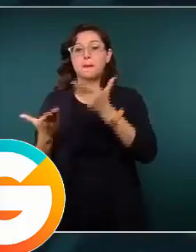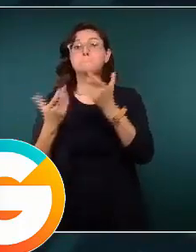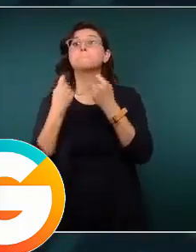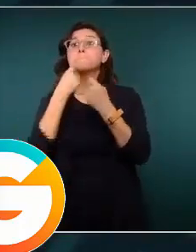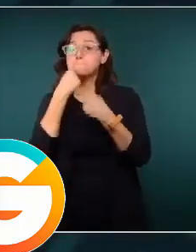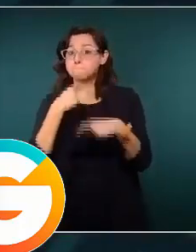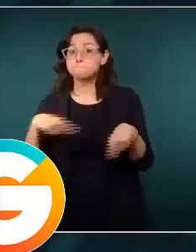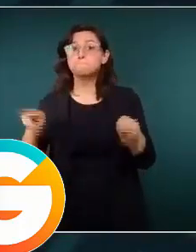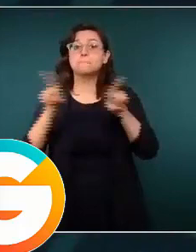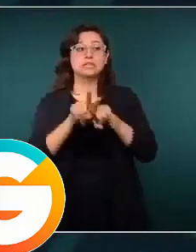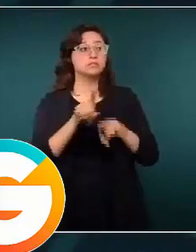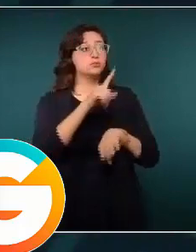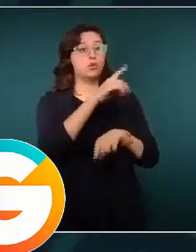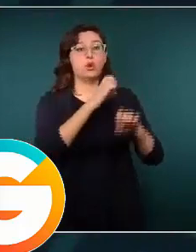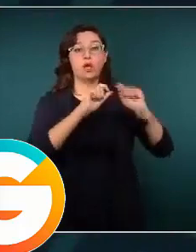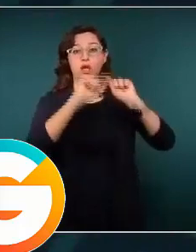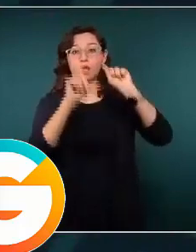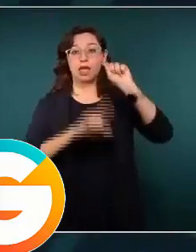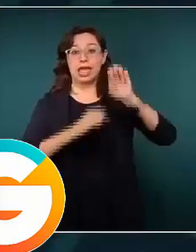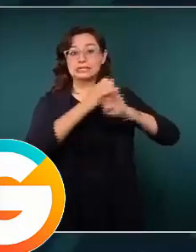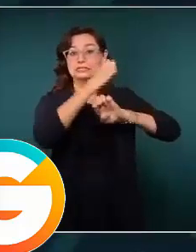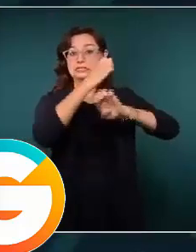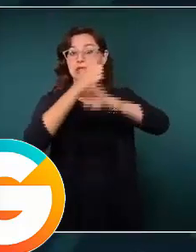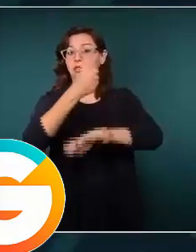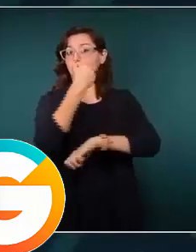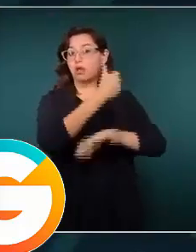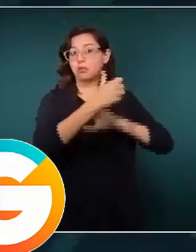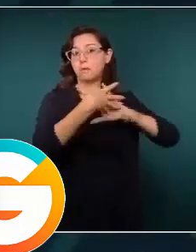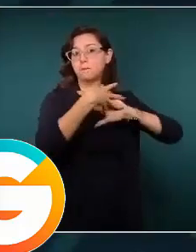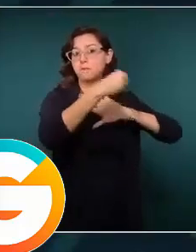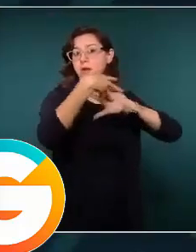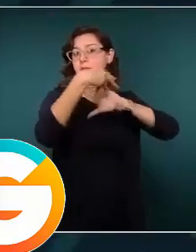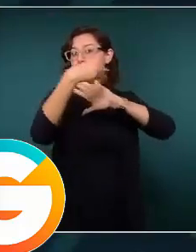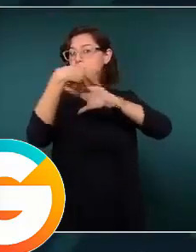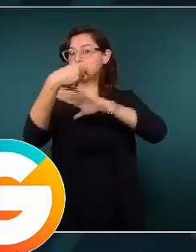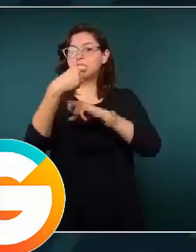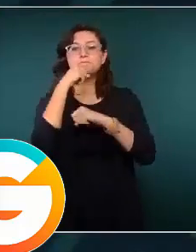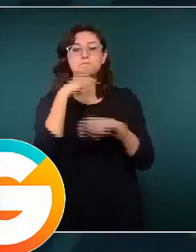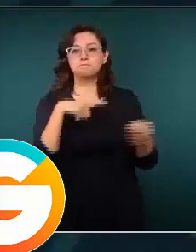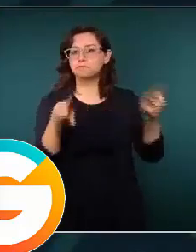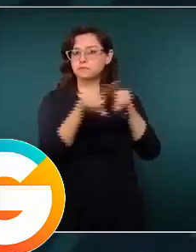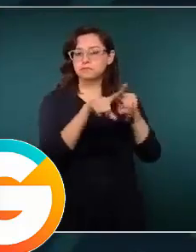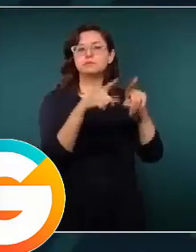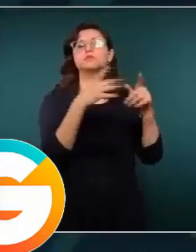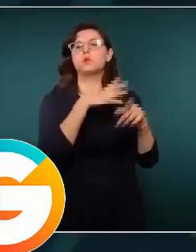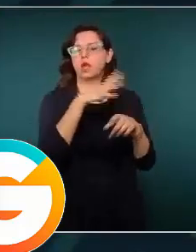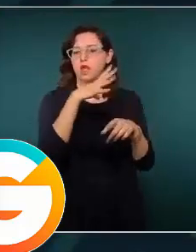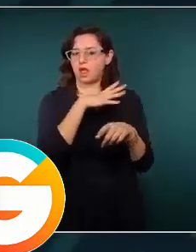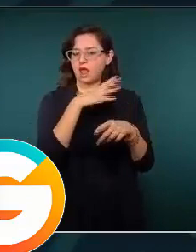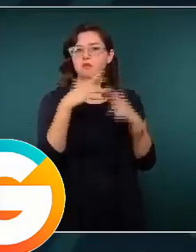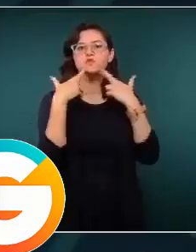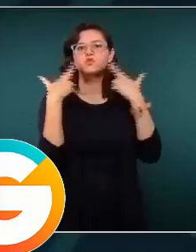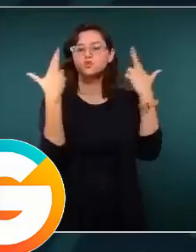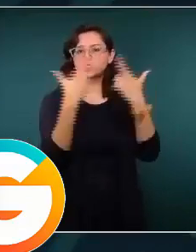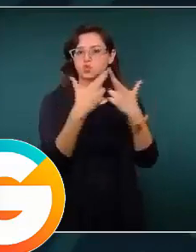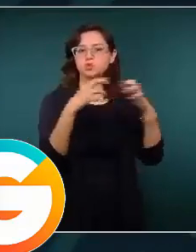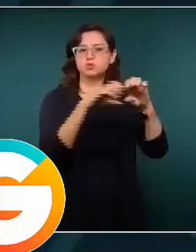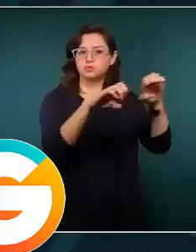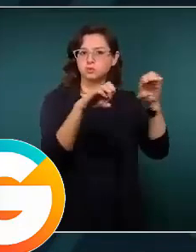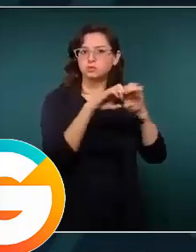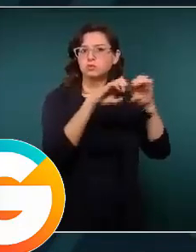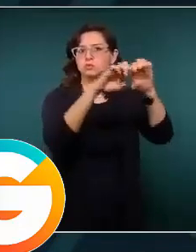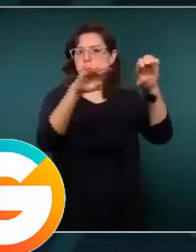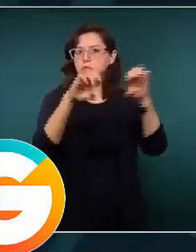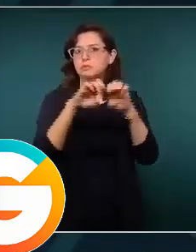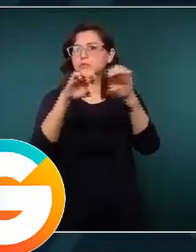se replica en cada estado y en el caso del Estado de México, el que encabeza